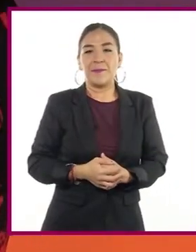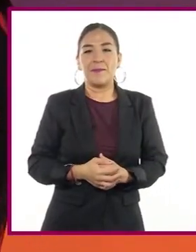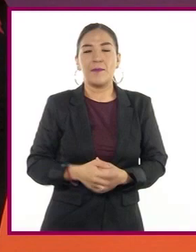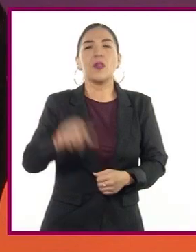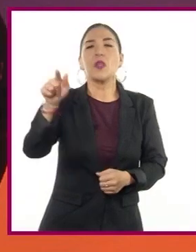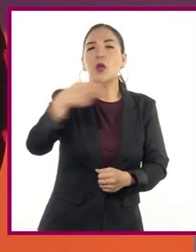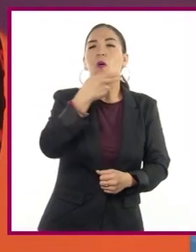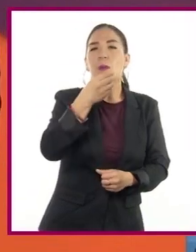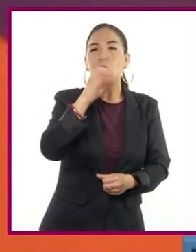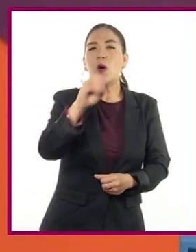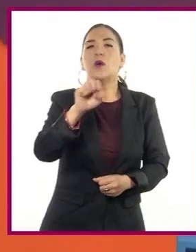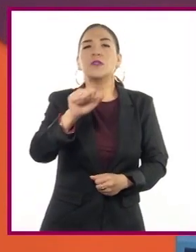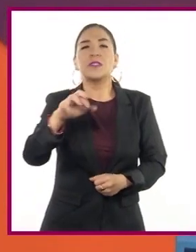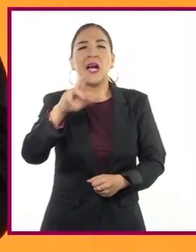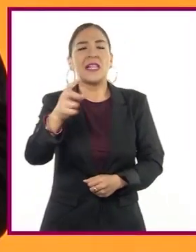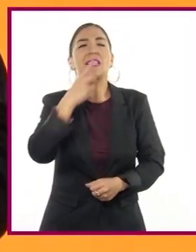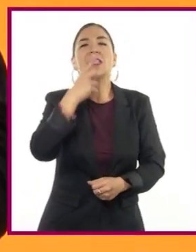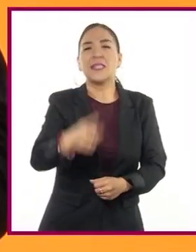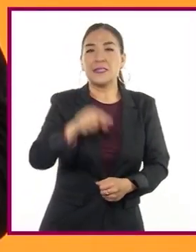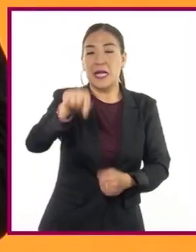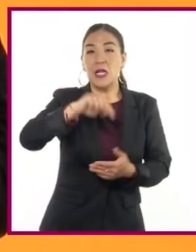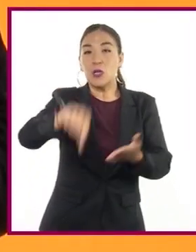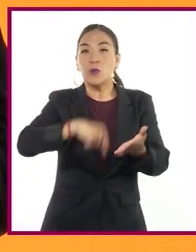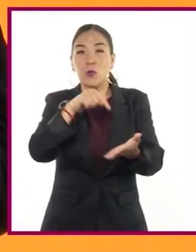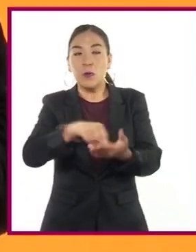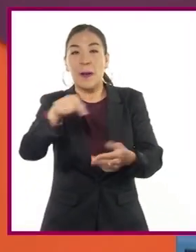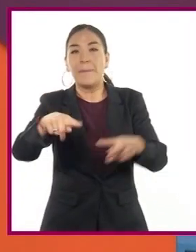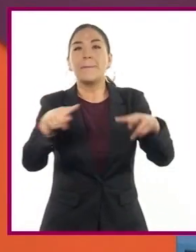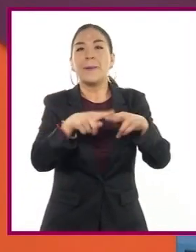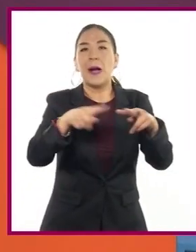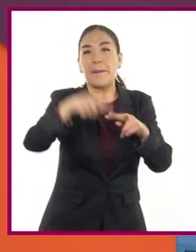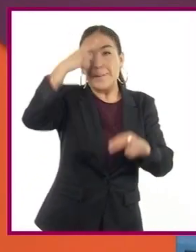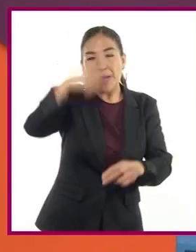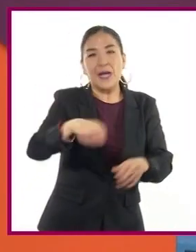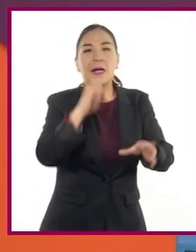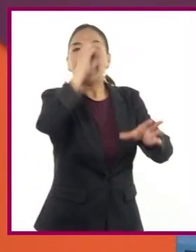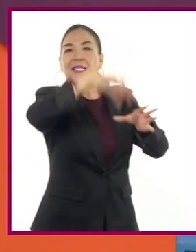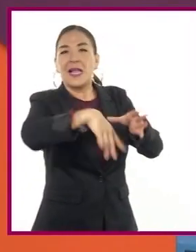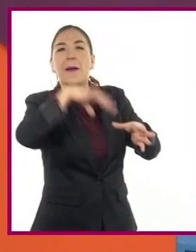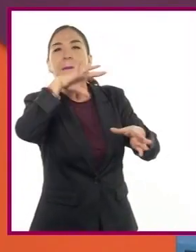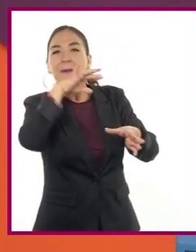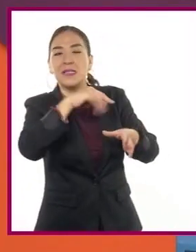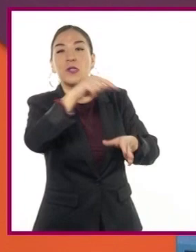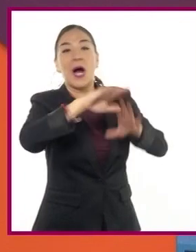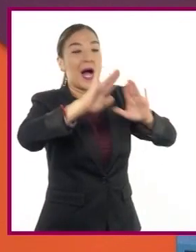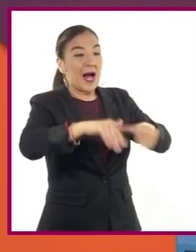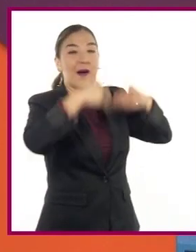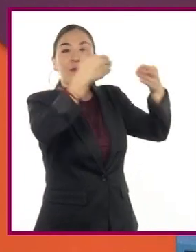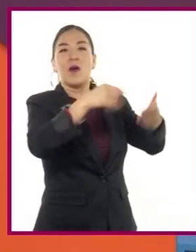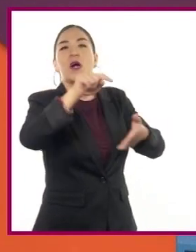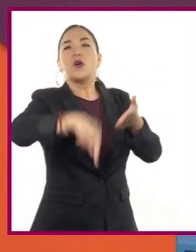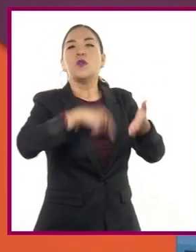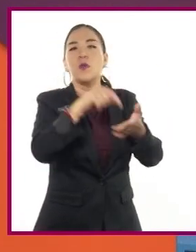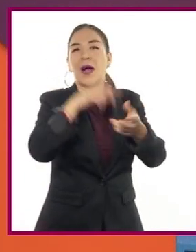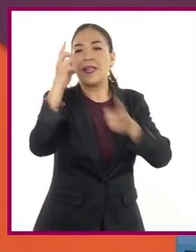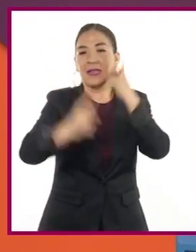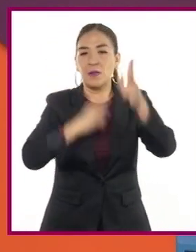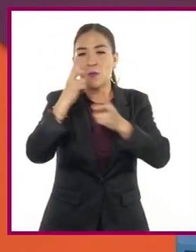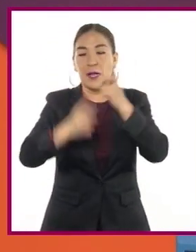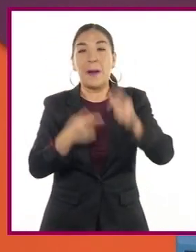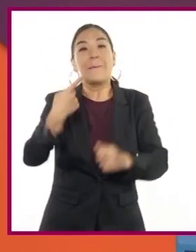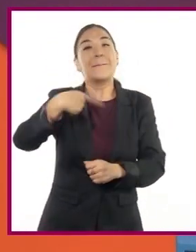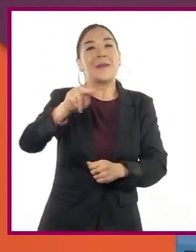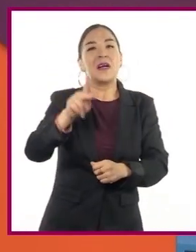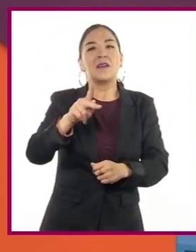Omar comenta que en el parque hay una parte designada para la basura, que está fuera de la unidad deportiva. Pero